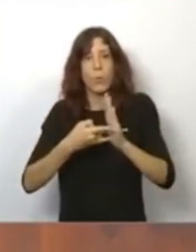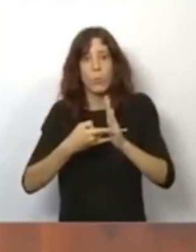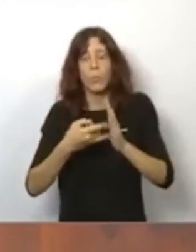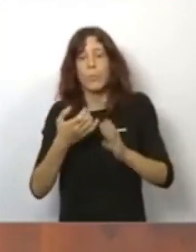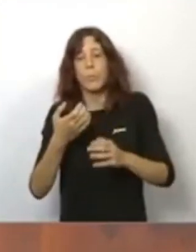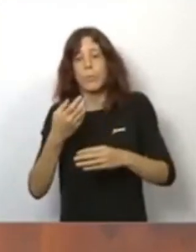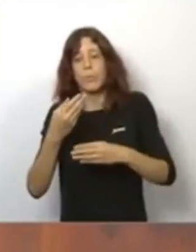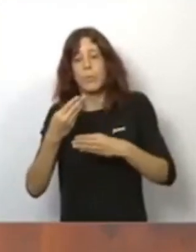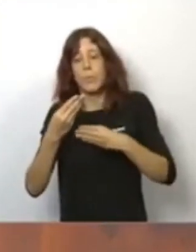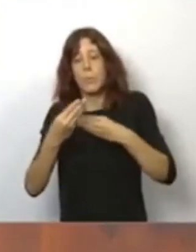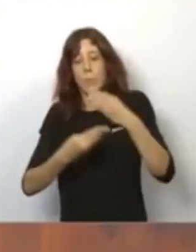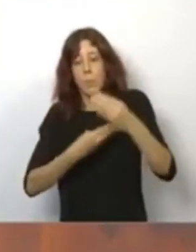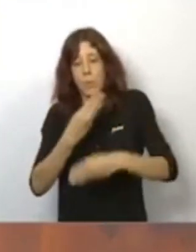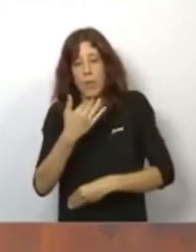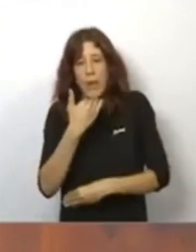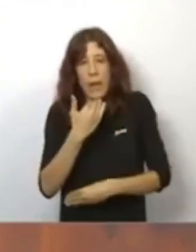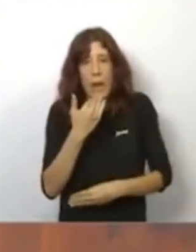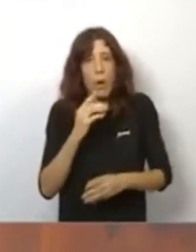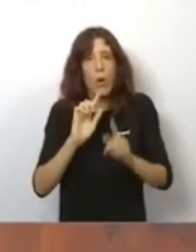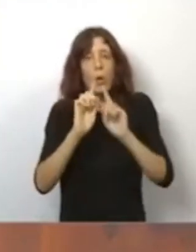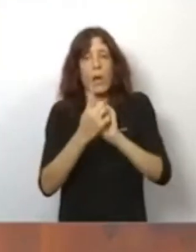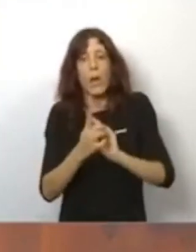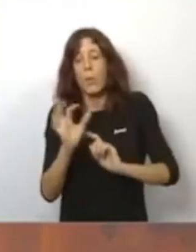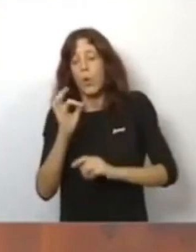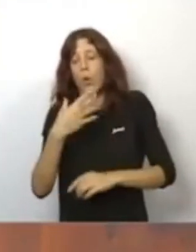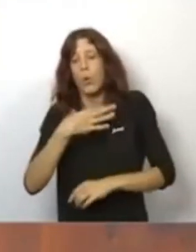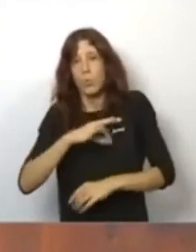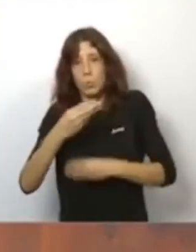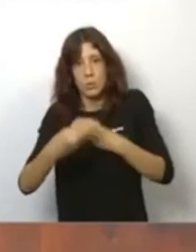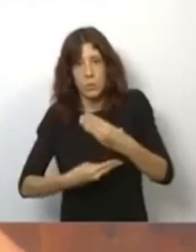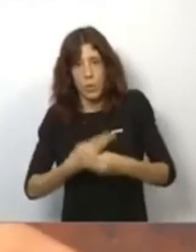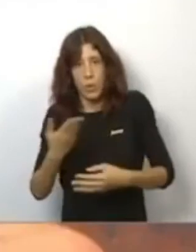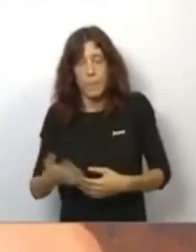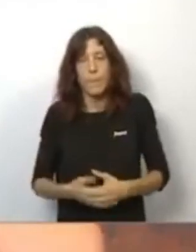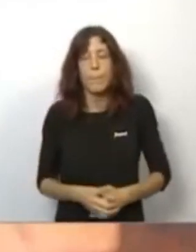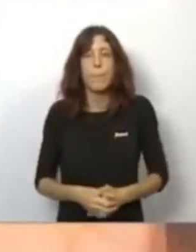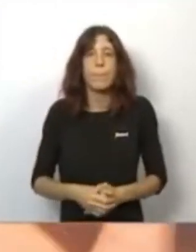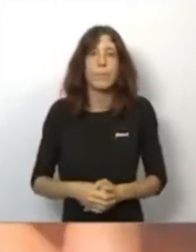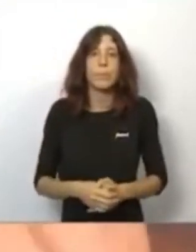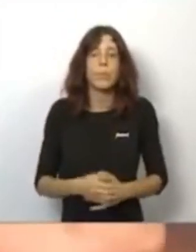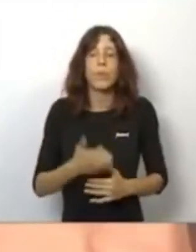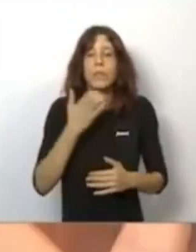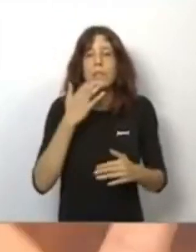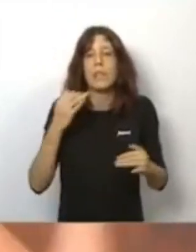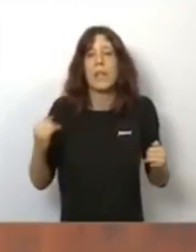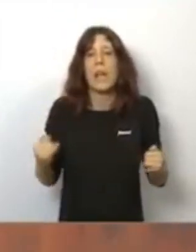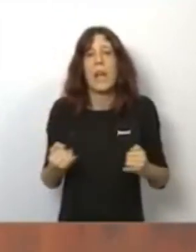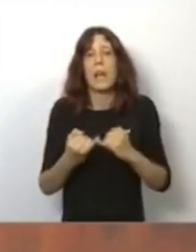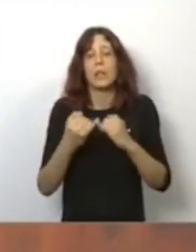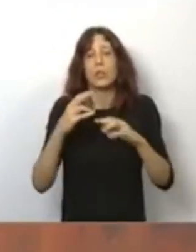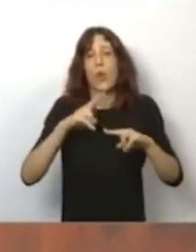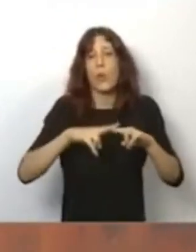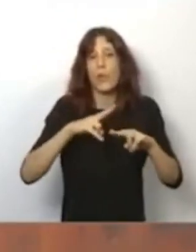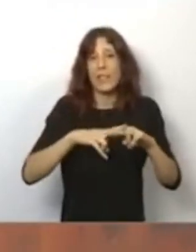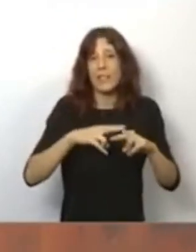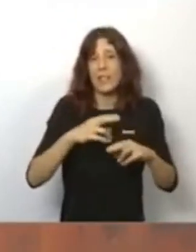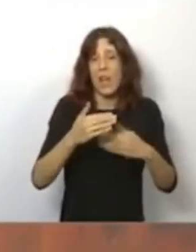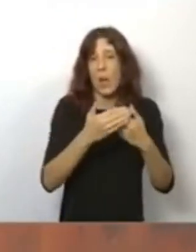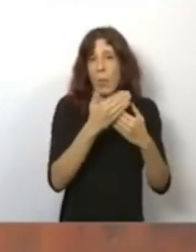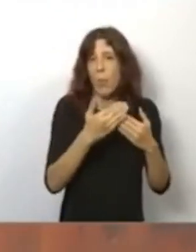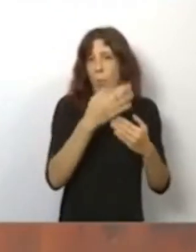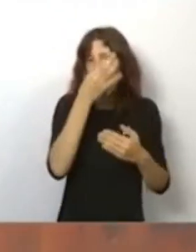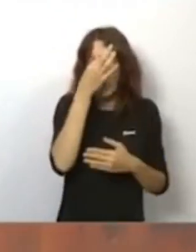qué cosas hay que contemplar. Si se hace un acto, no tenemos por qué entender lo que es una fiesta popular, pero si se hace un acto